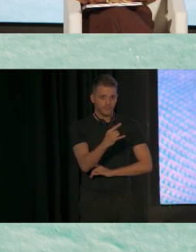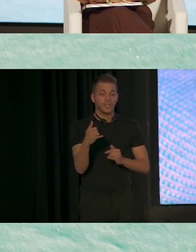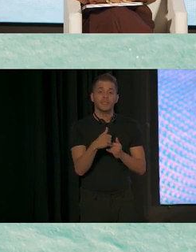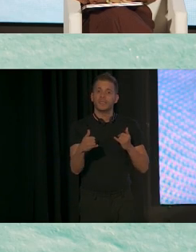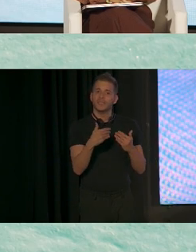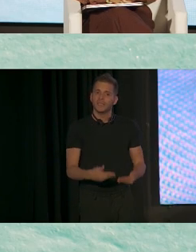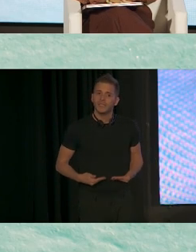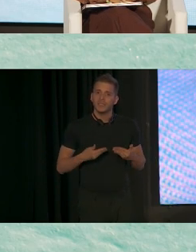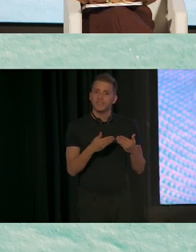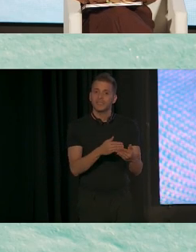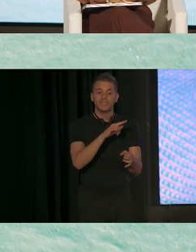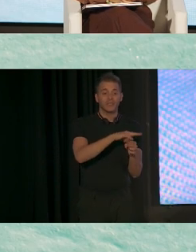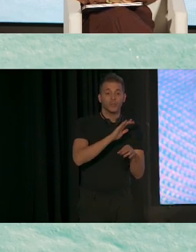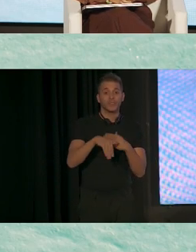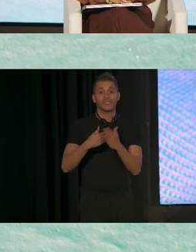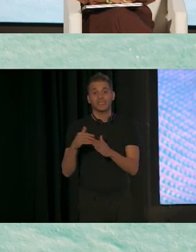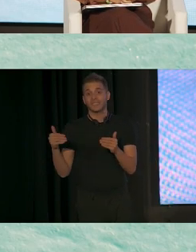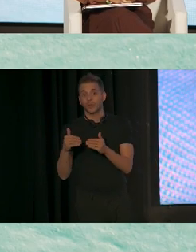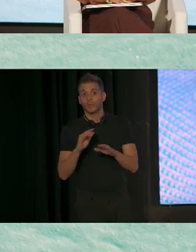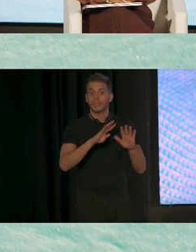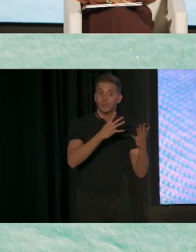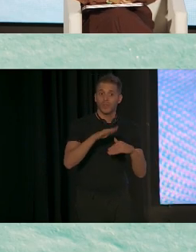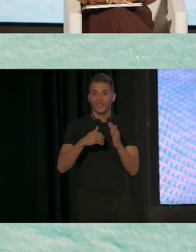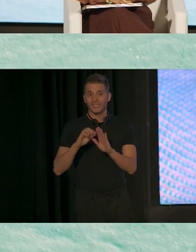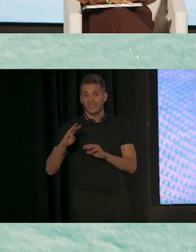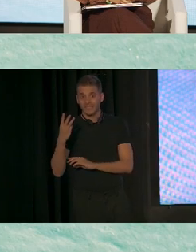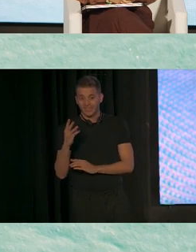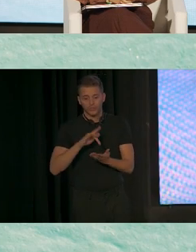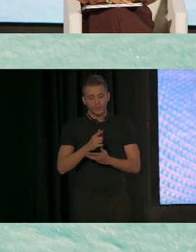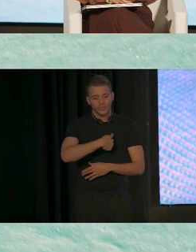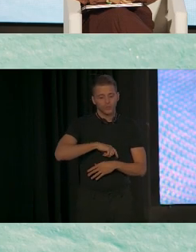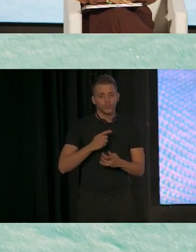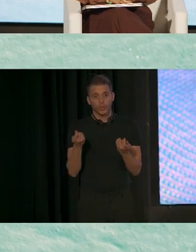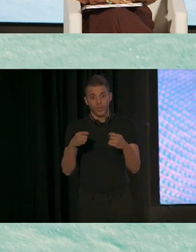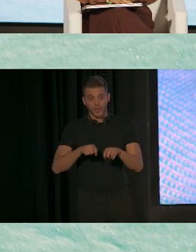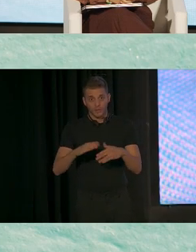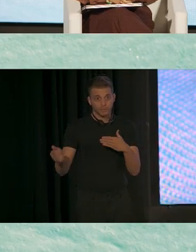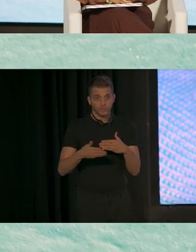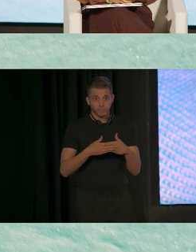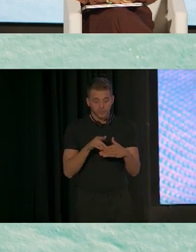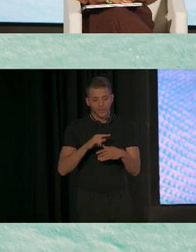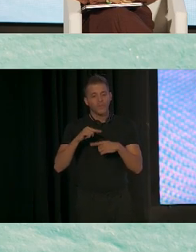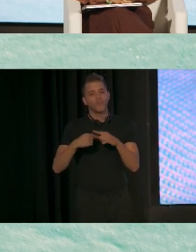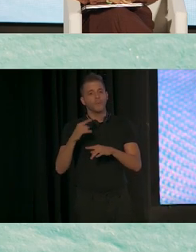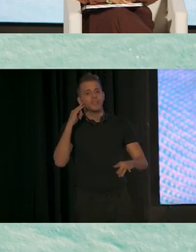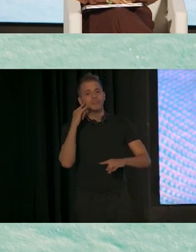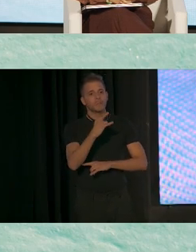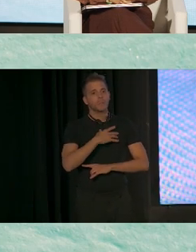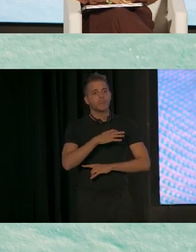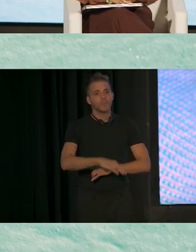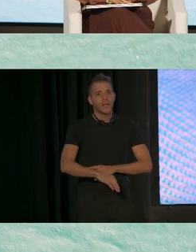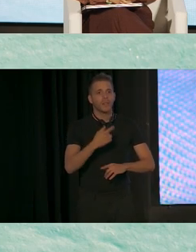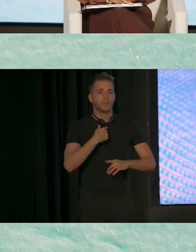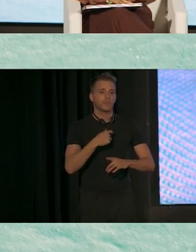abierta del lunes a jueves de 9 a 3. Cuando estamos cerrados, las familias pueden llamar por teléfono, dejar